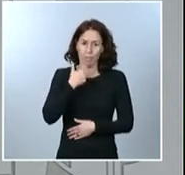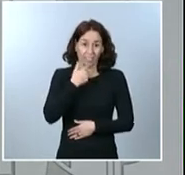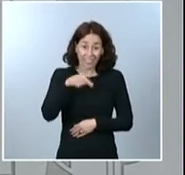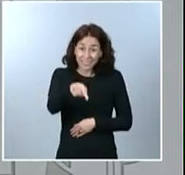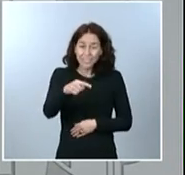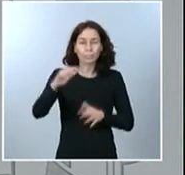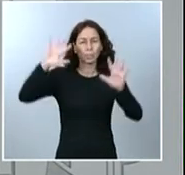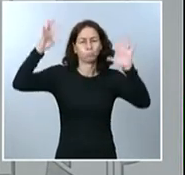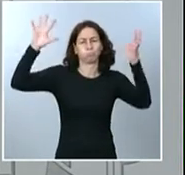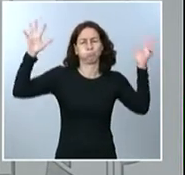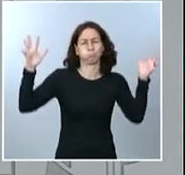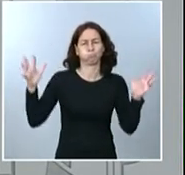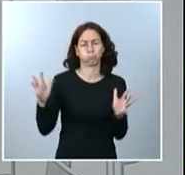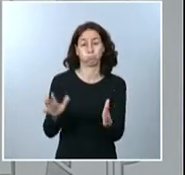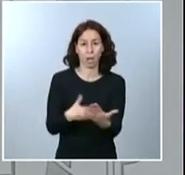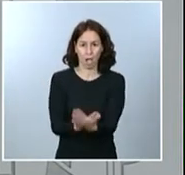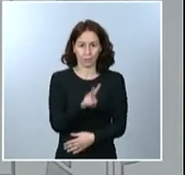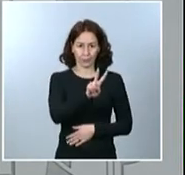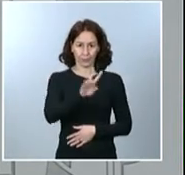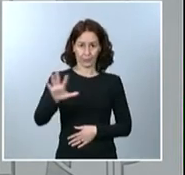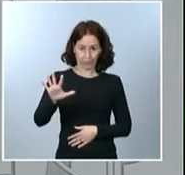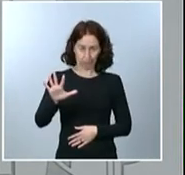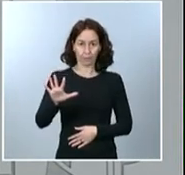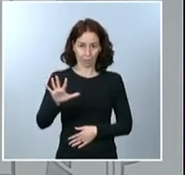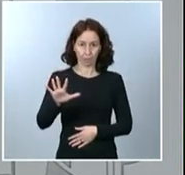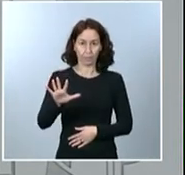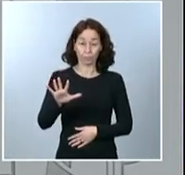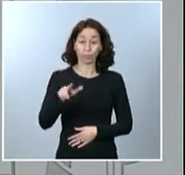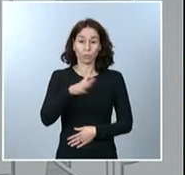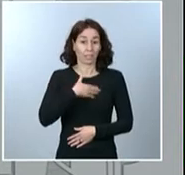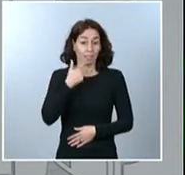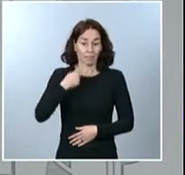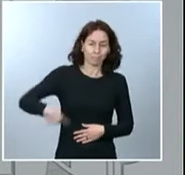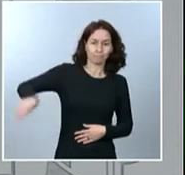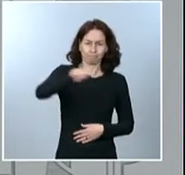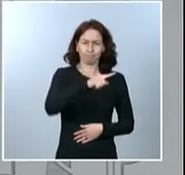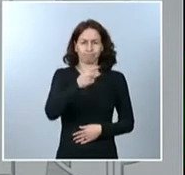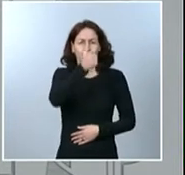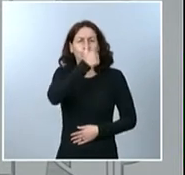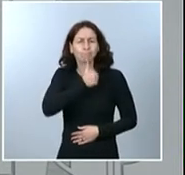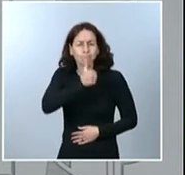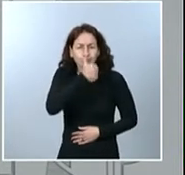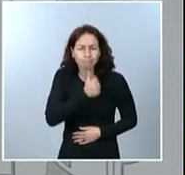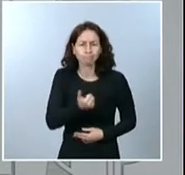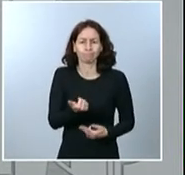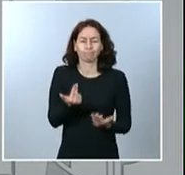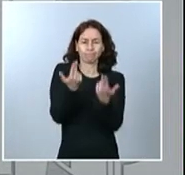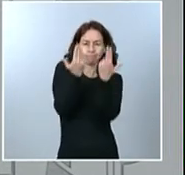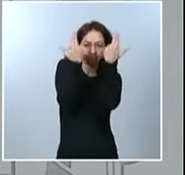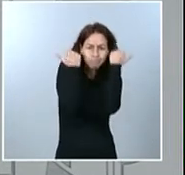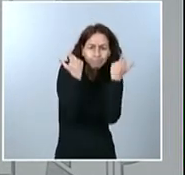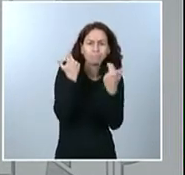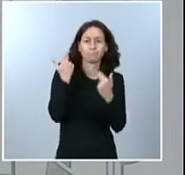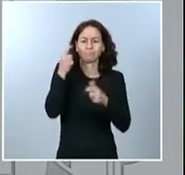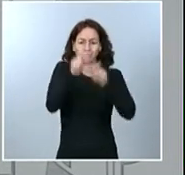tener que desplegar un enorme ejercicio de resistencia, de disciplina social, de moral de victoria, pero a mí no me cabe duda